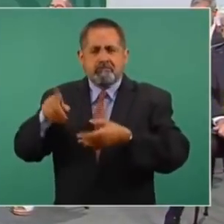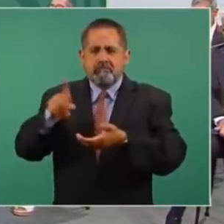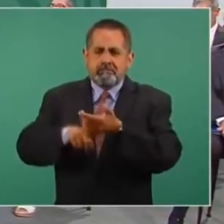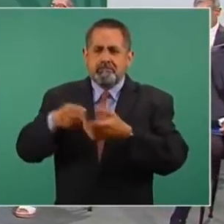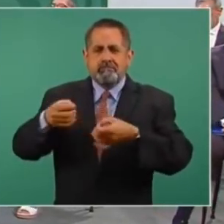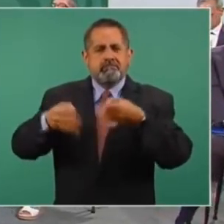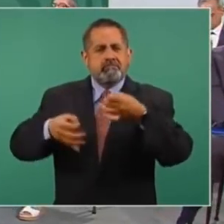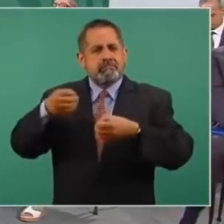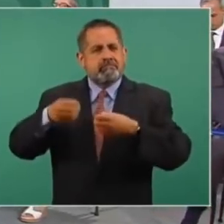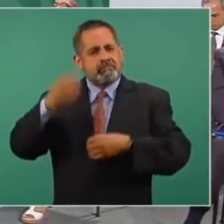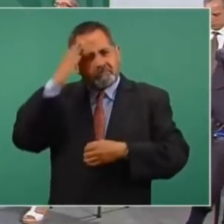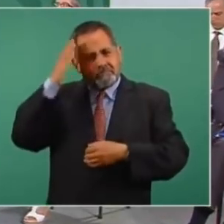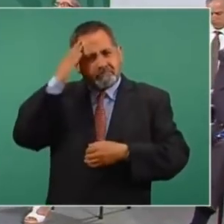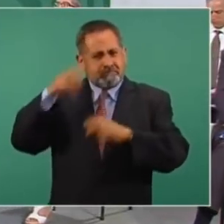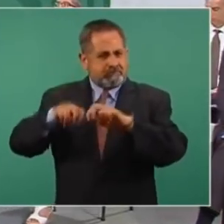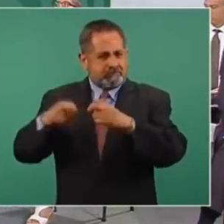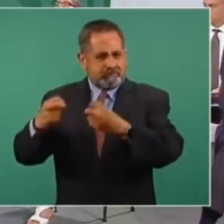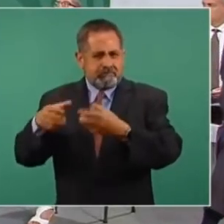magistrados,